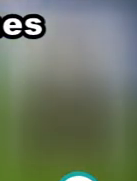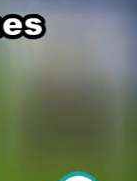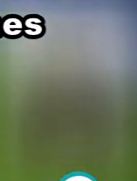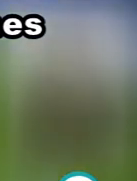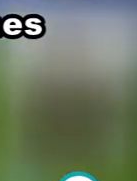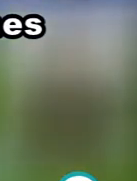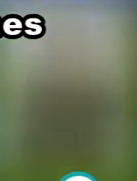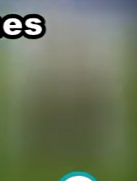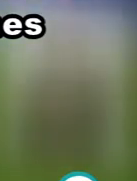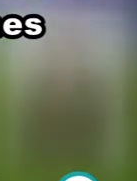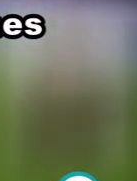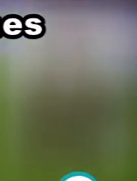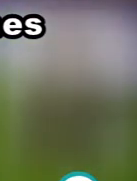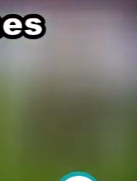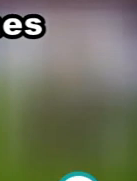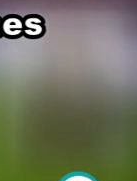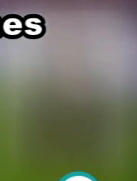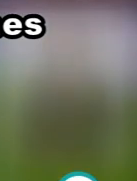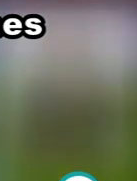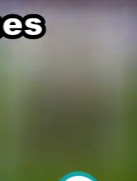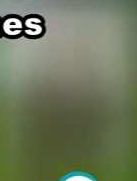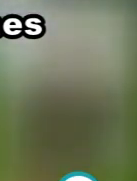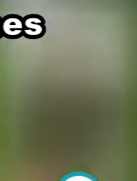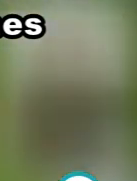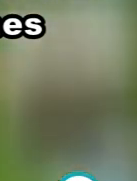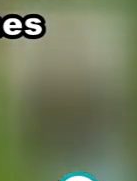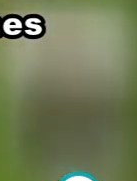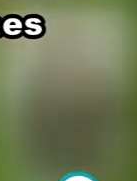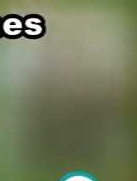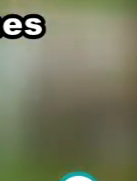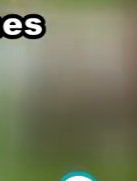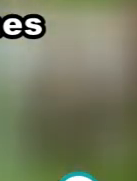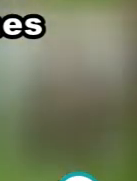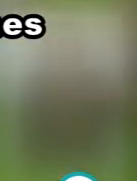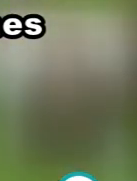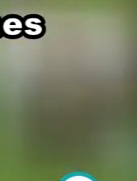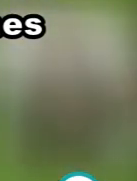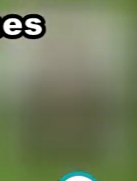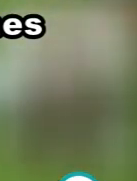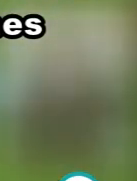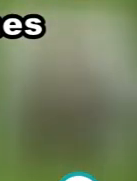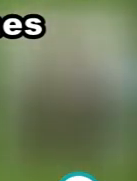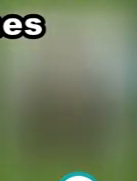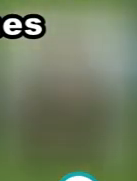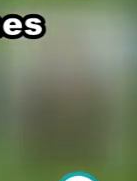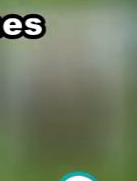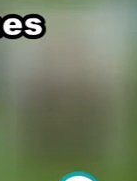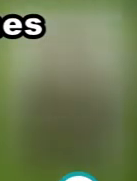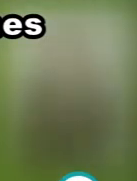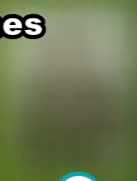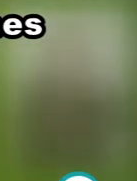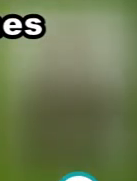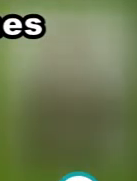el 0-1. Bueno, Santi Mina, Hugo Mayo centraba, Santi Mina remataba por detrás de